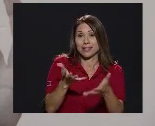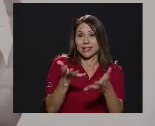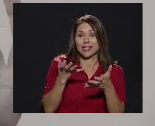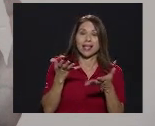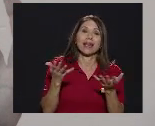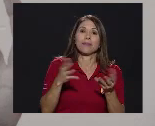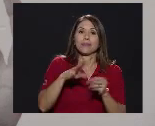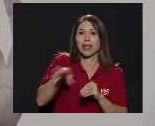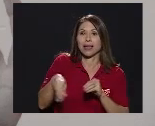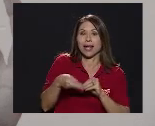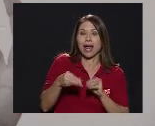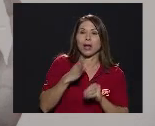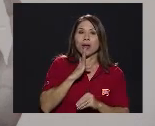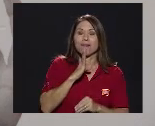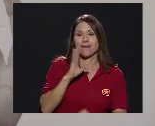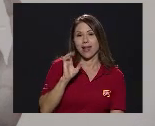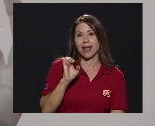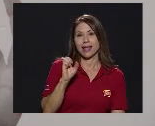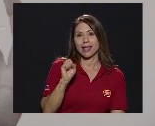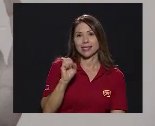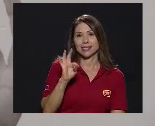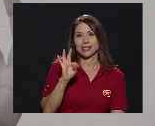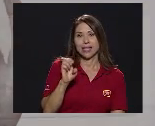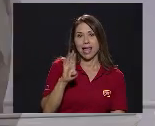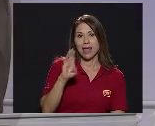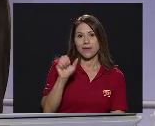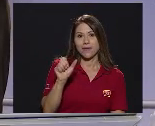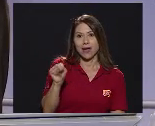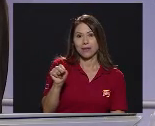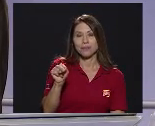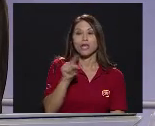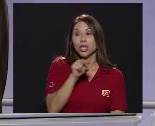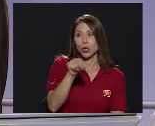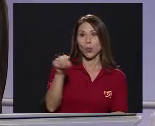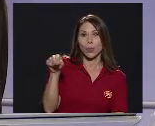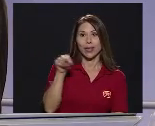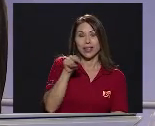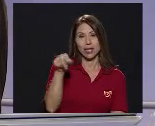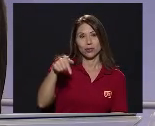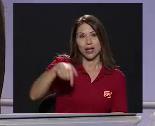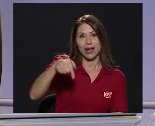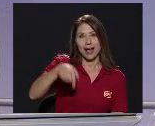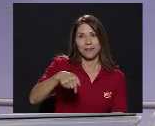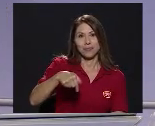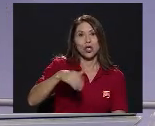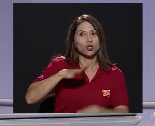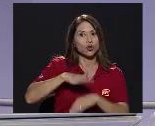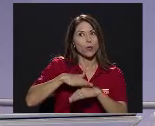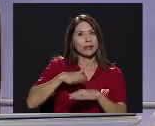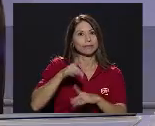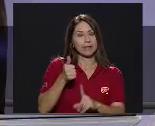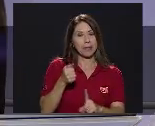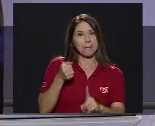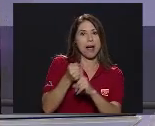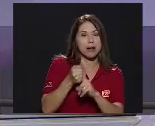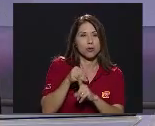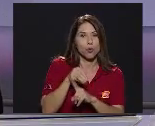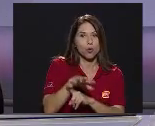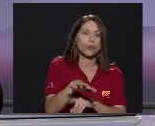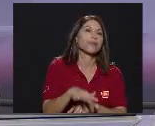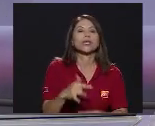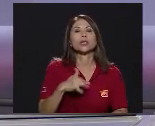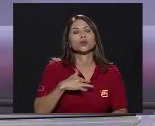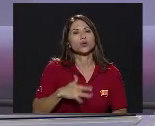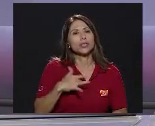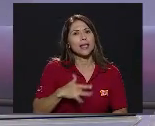poquito A las palabras De Esteban Y de los compañeros Acá Acerca al impacto Yo siento